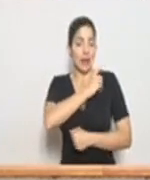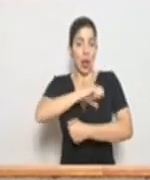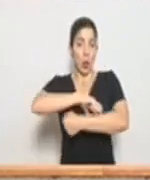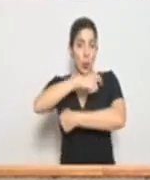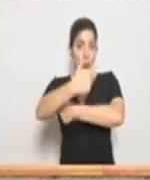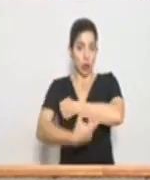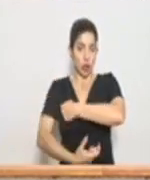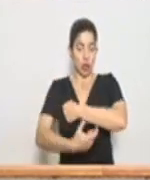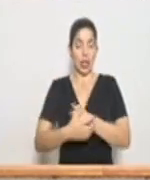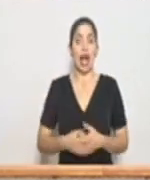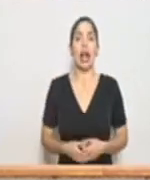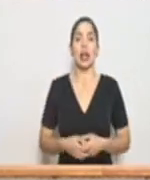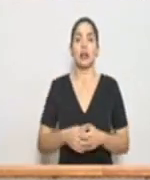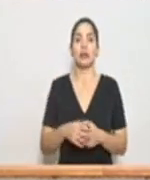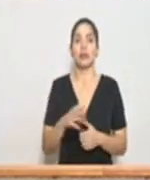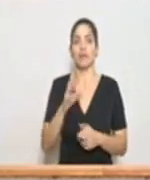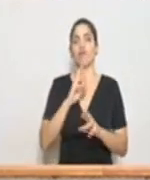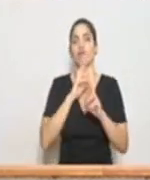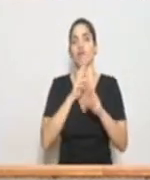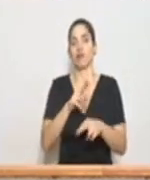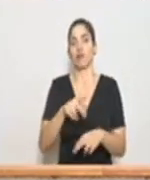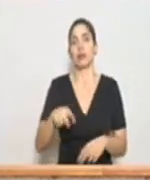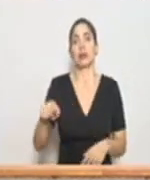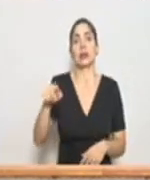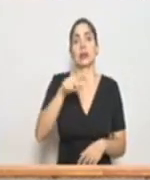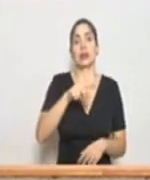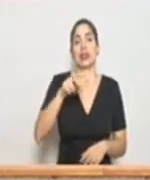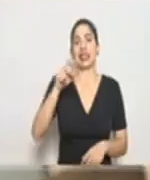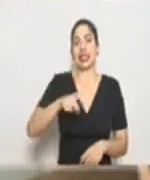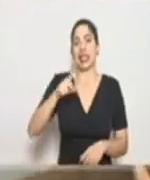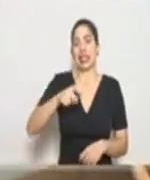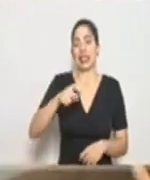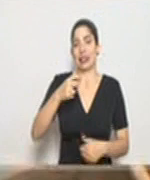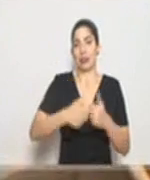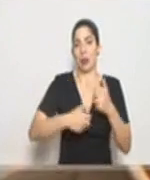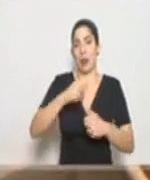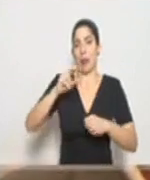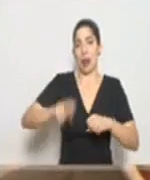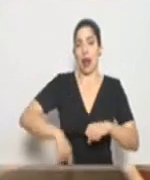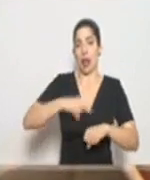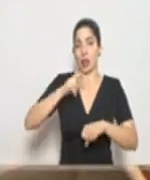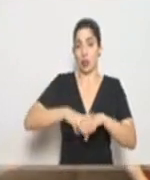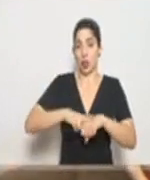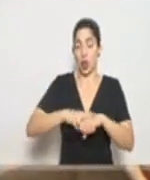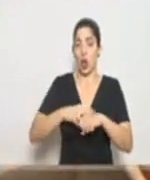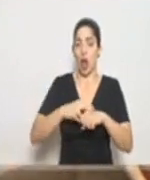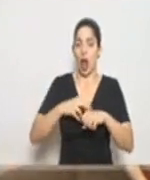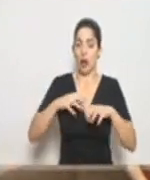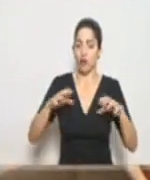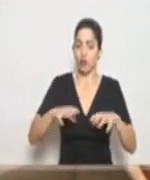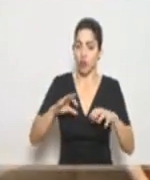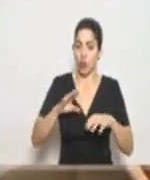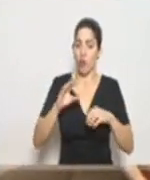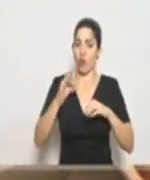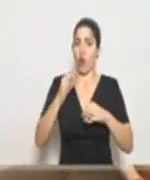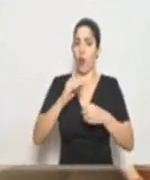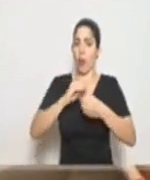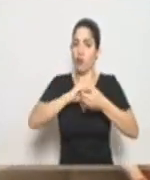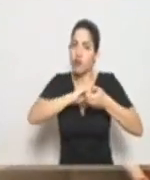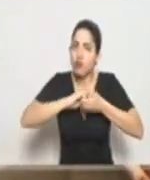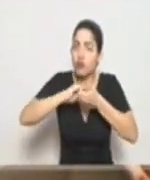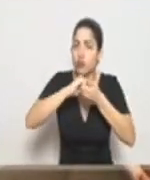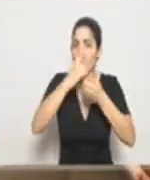Protección Social, respondiendo a la necesidad de atender la crisis nacional y actuando con solidaridad para apoyar